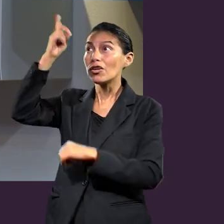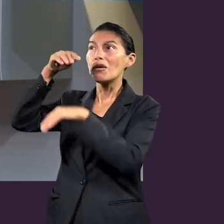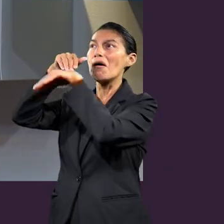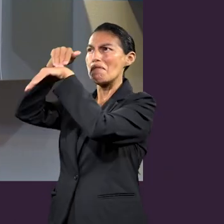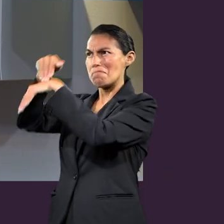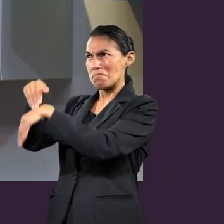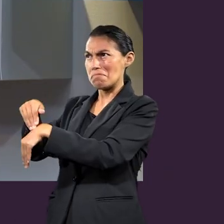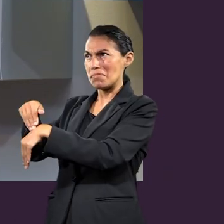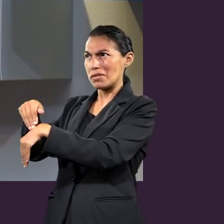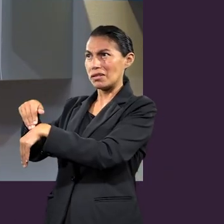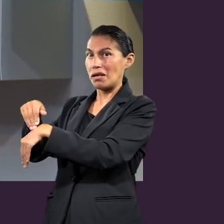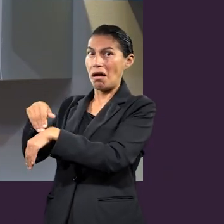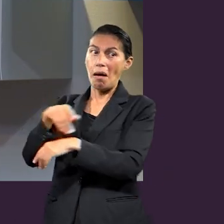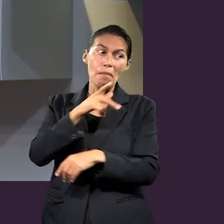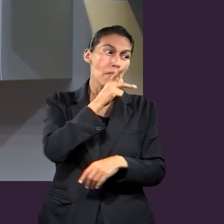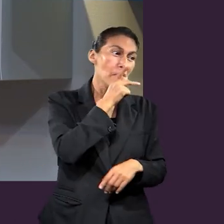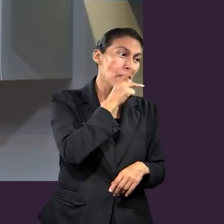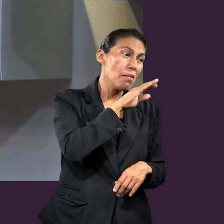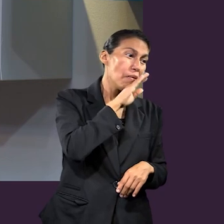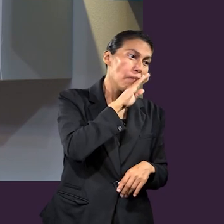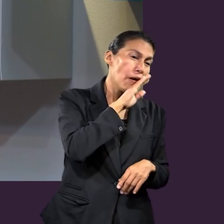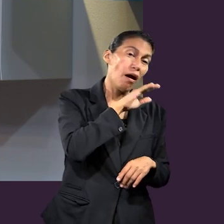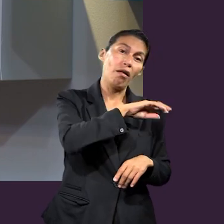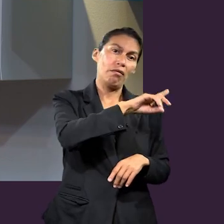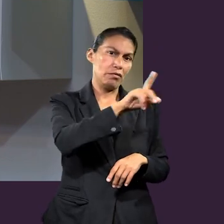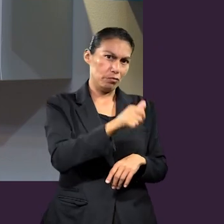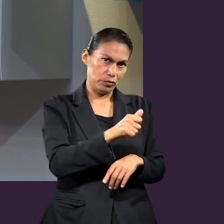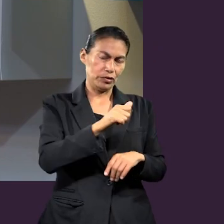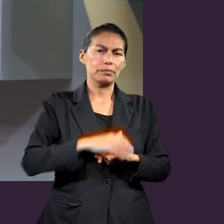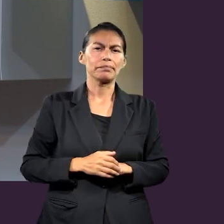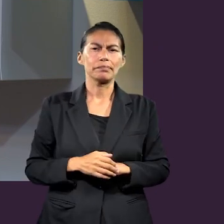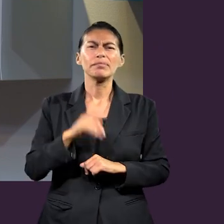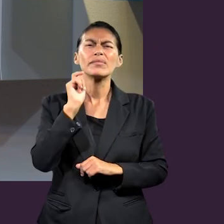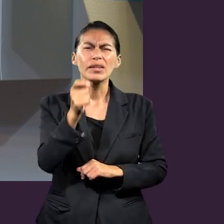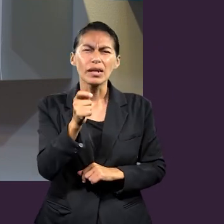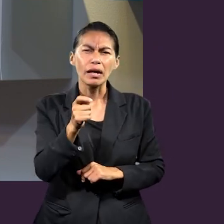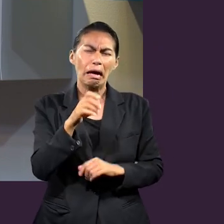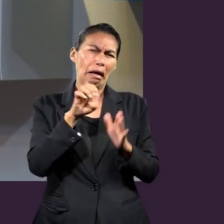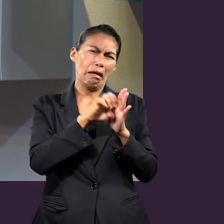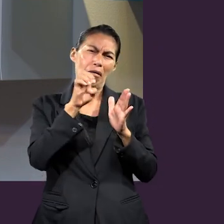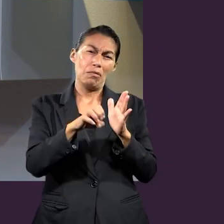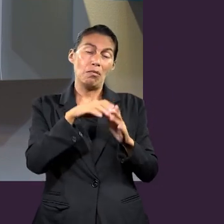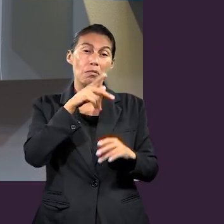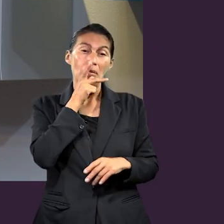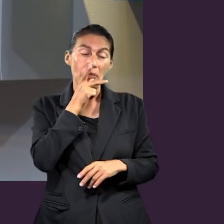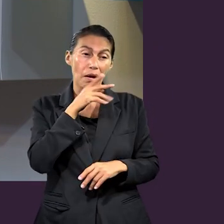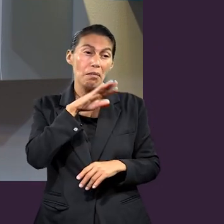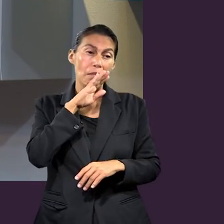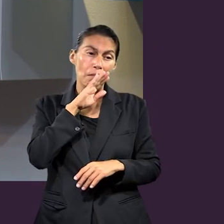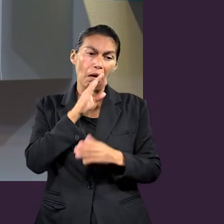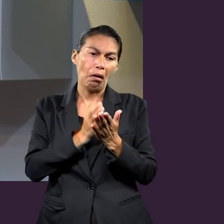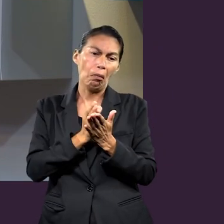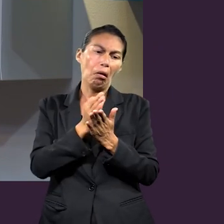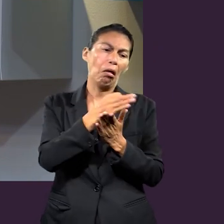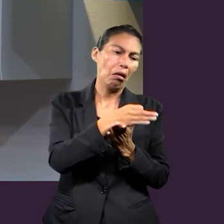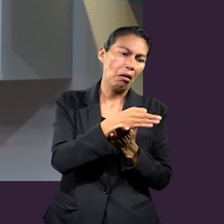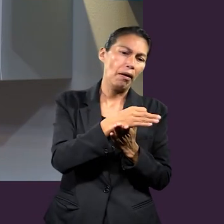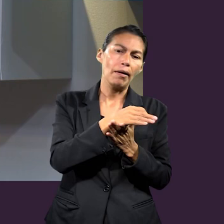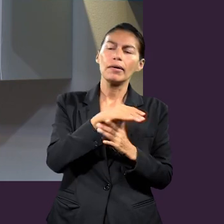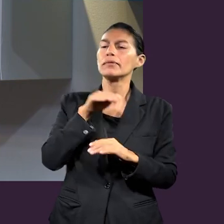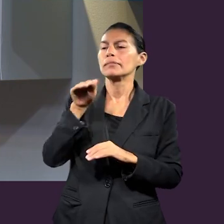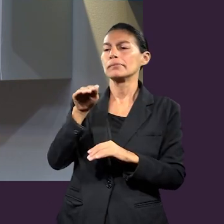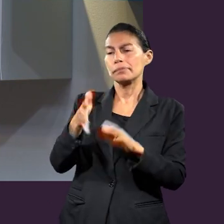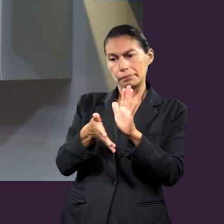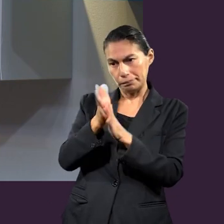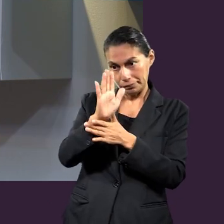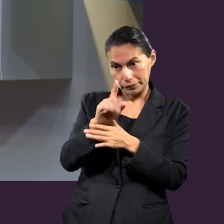quiero hacer la distinción. Es mejor obedecer a Dios antes que a los hombres. Es decir,